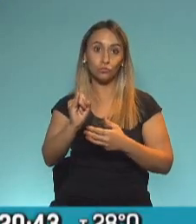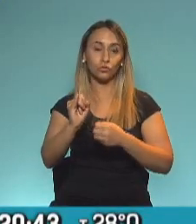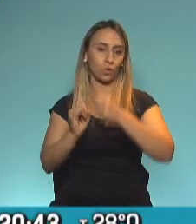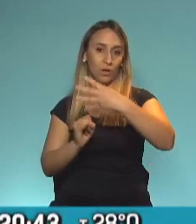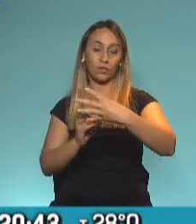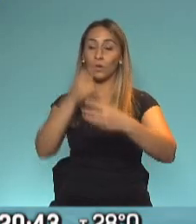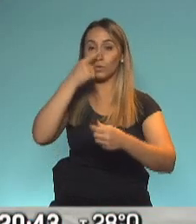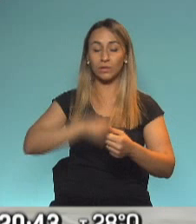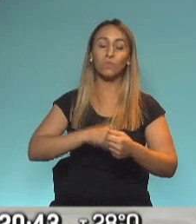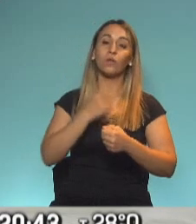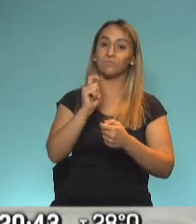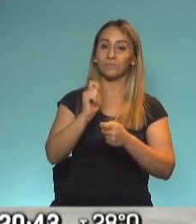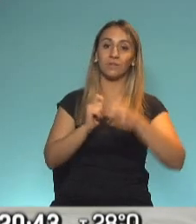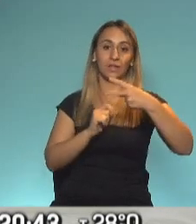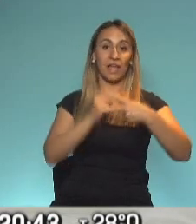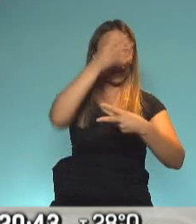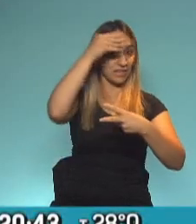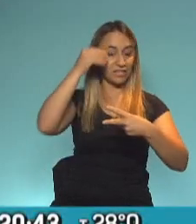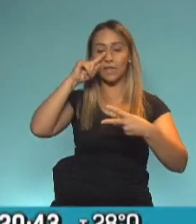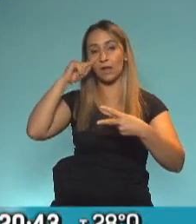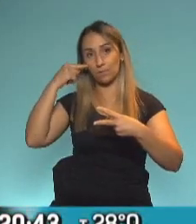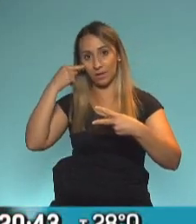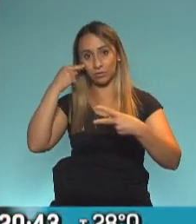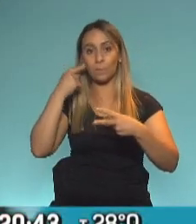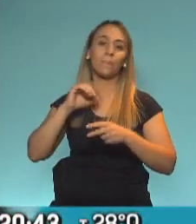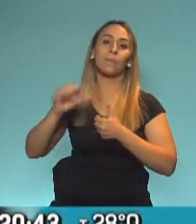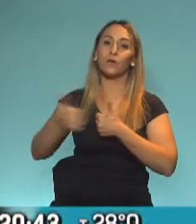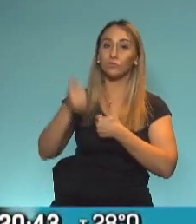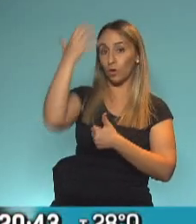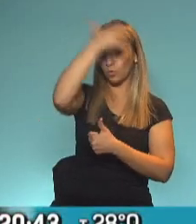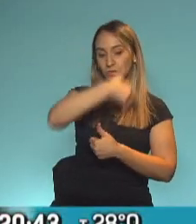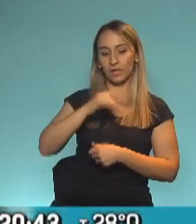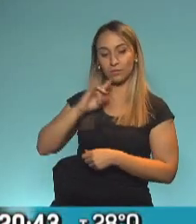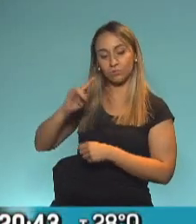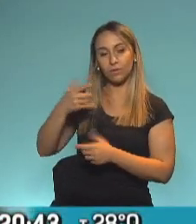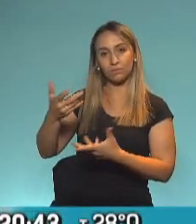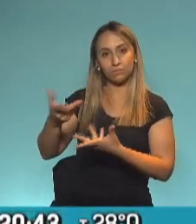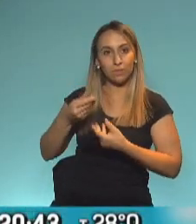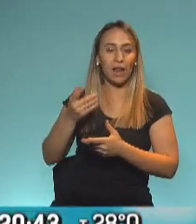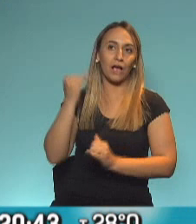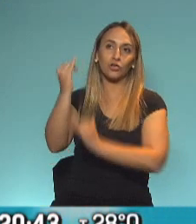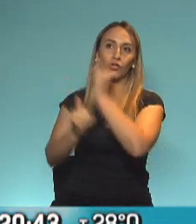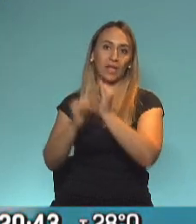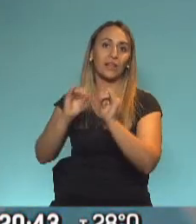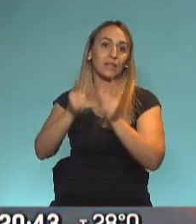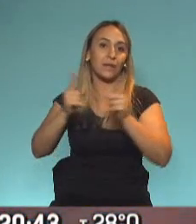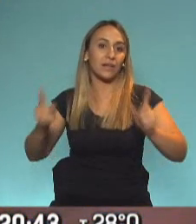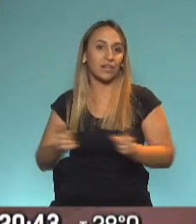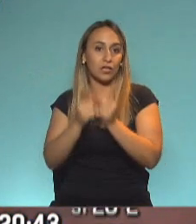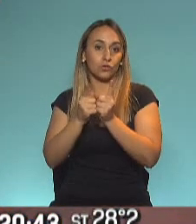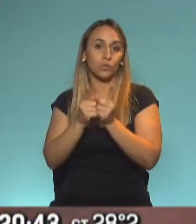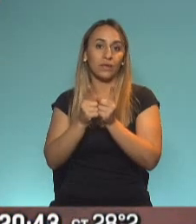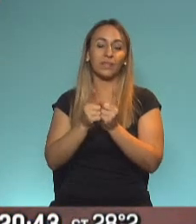Cristina Fernández de Kirchner y Alberto Fernández. Y ya estamos aquí con Lucía Isikoff para analizar, no solamente para contar y hacer un resumen de lo